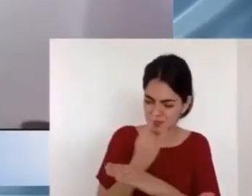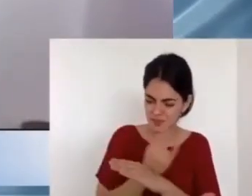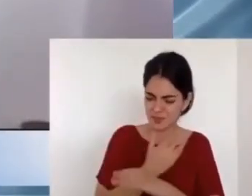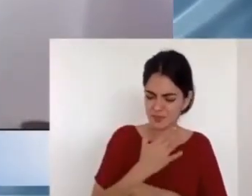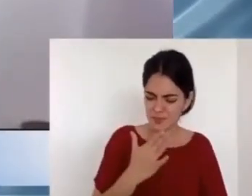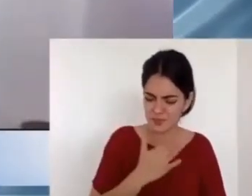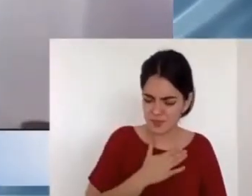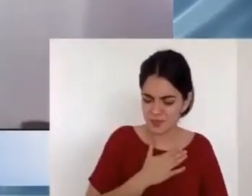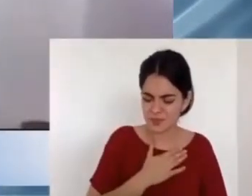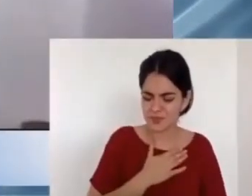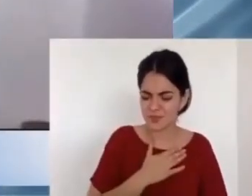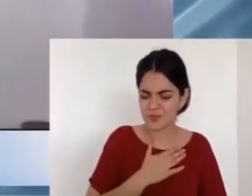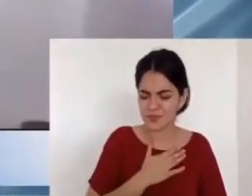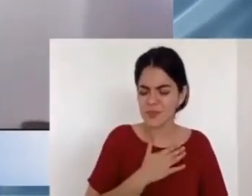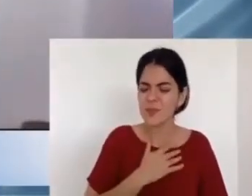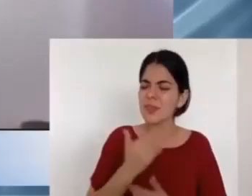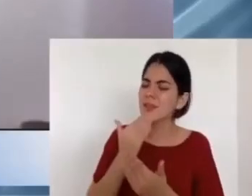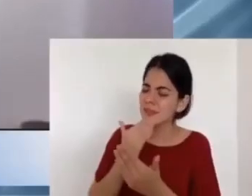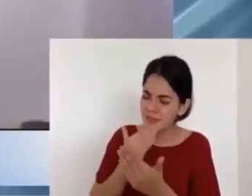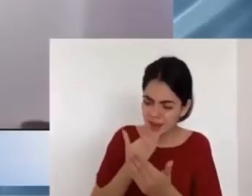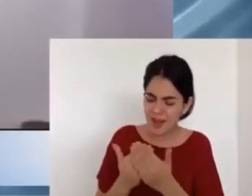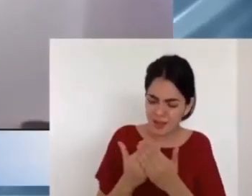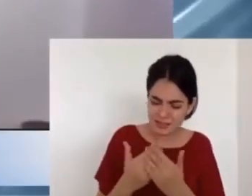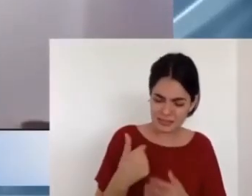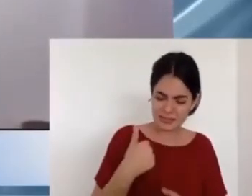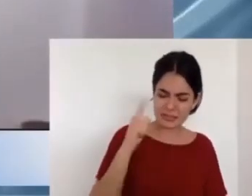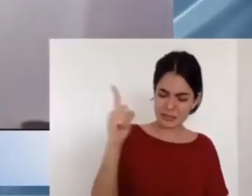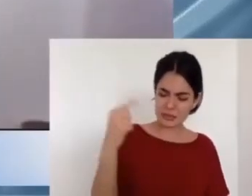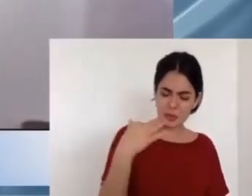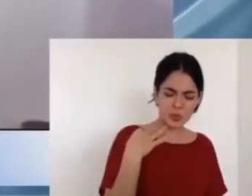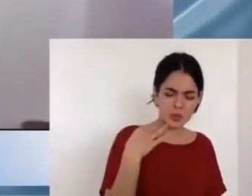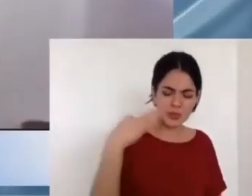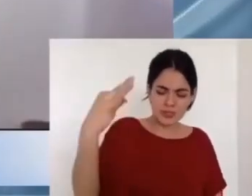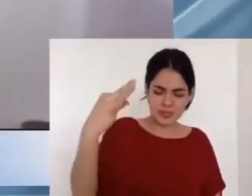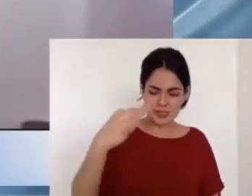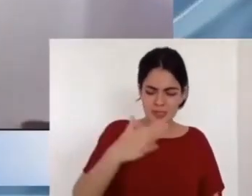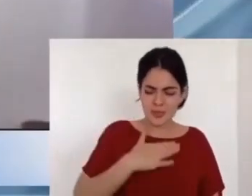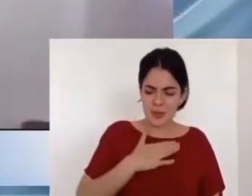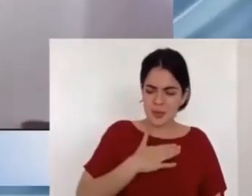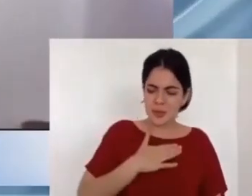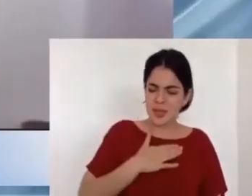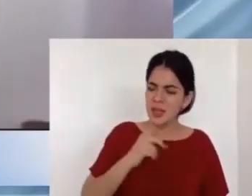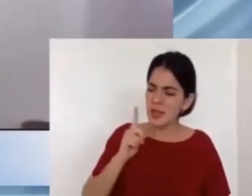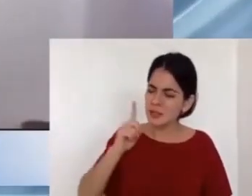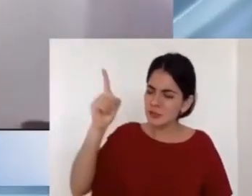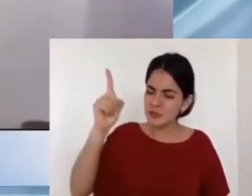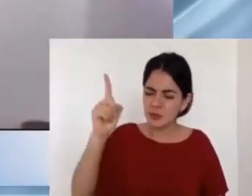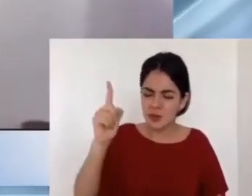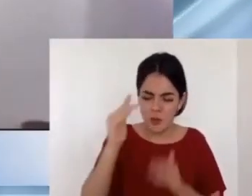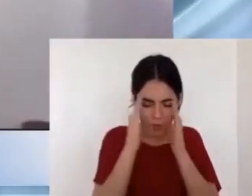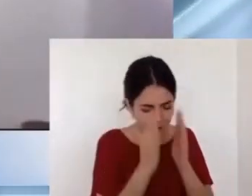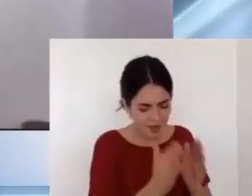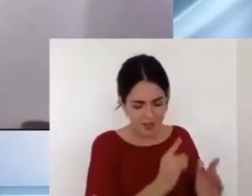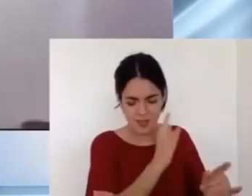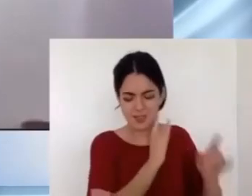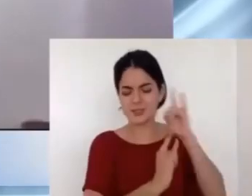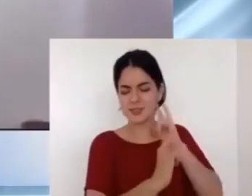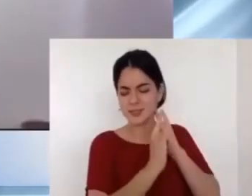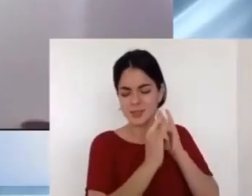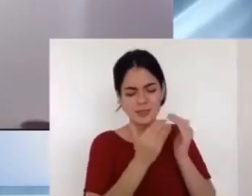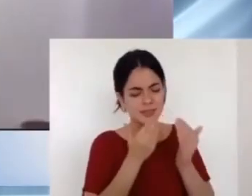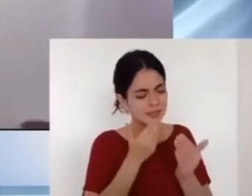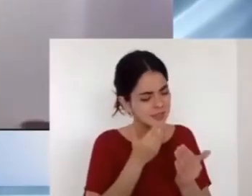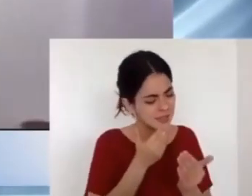tiempo para oírnos, tiempo para oírnos, respondernos y tiempo para hablarnos.